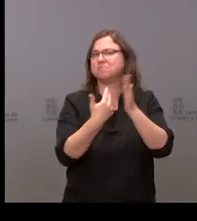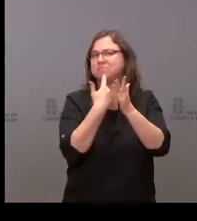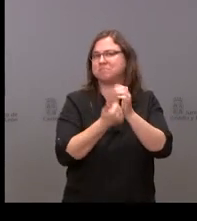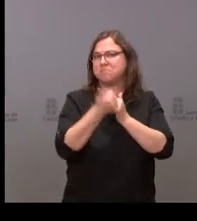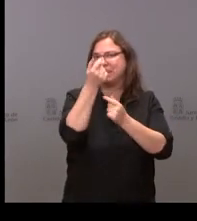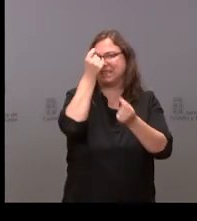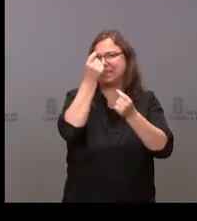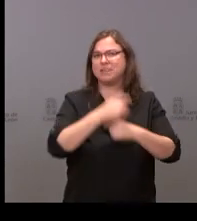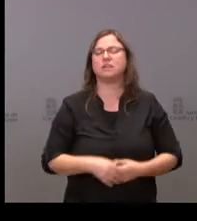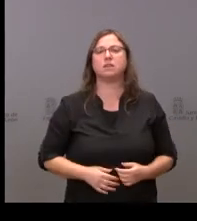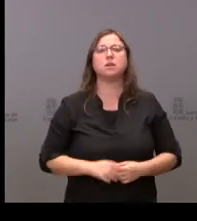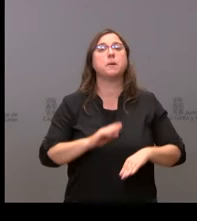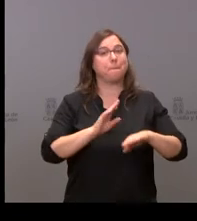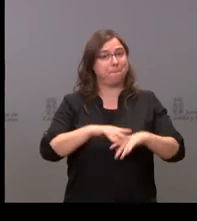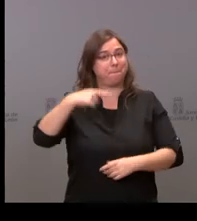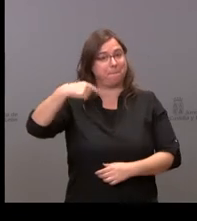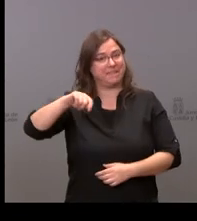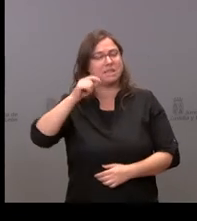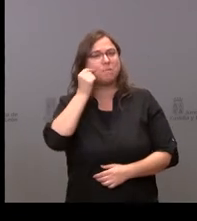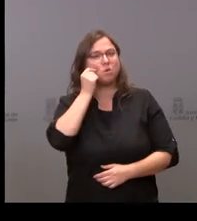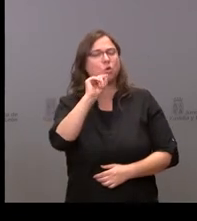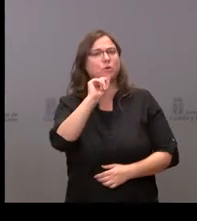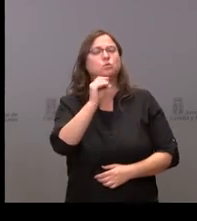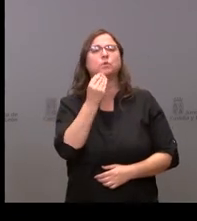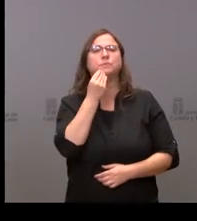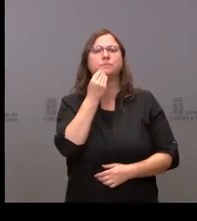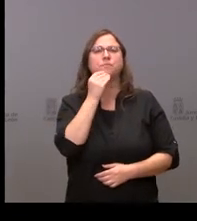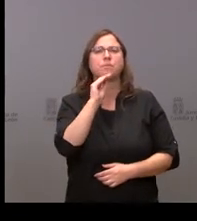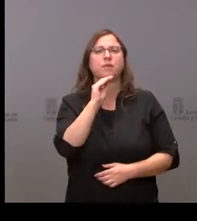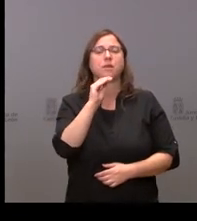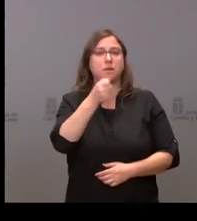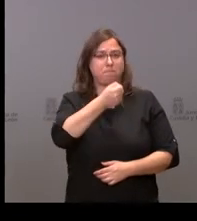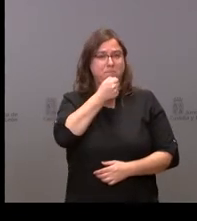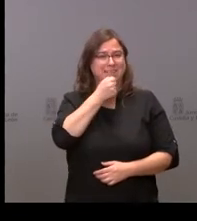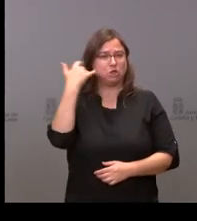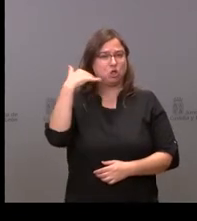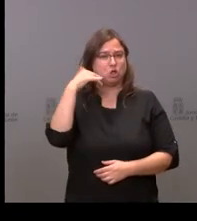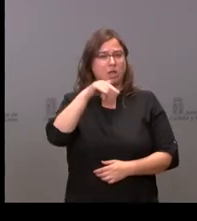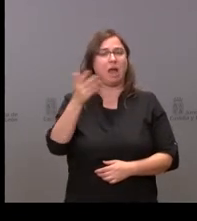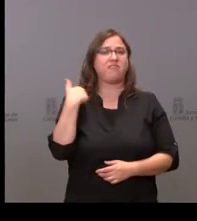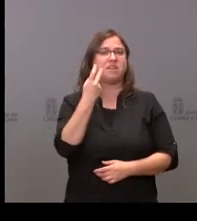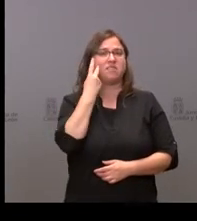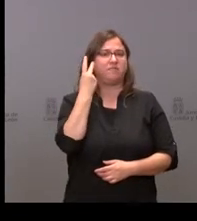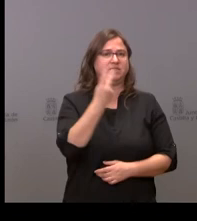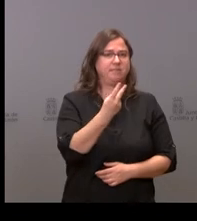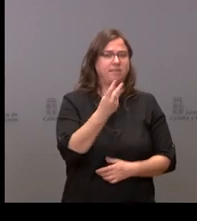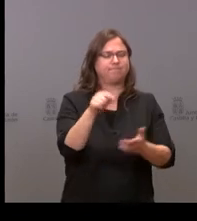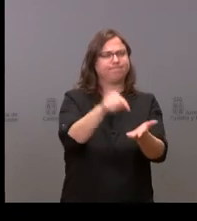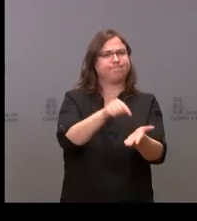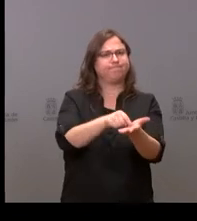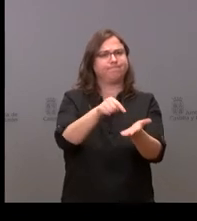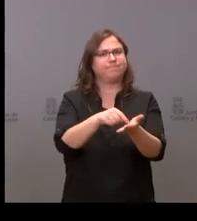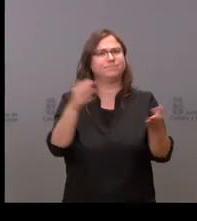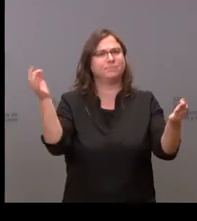también para el presidente Mañoco el PSOE de Soria en su visita de ayer le reclamaba que